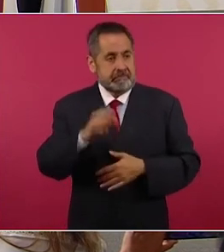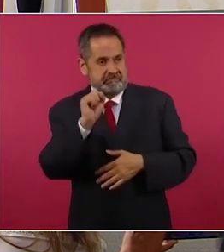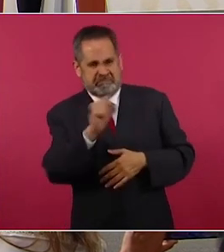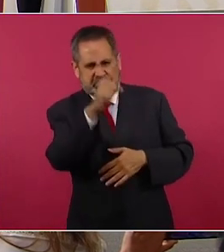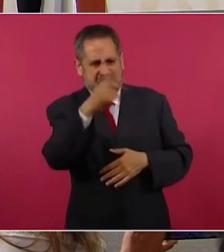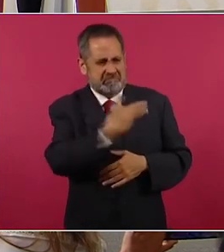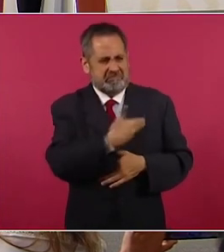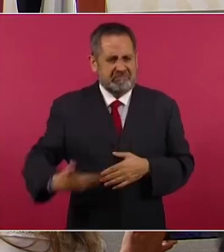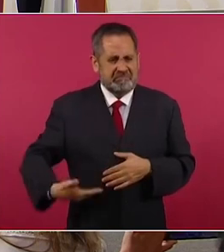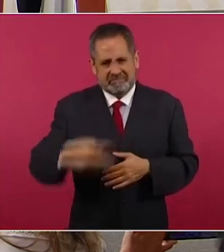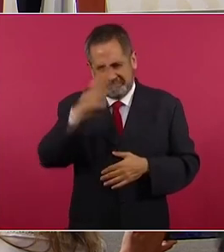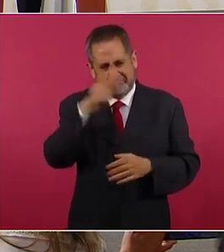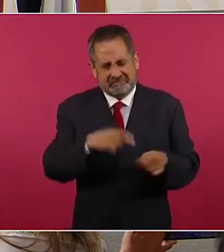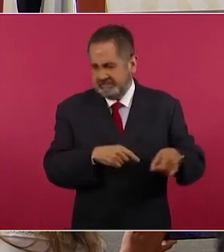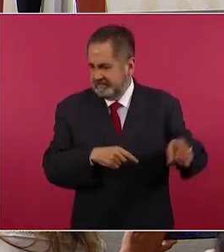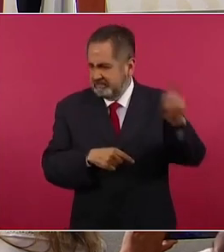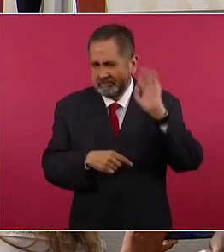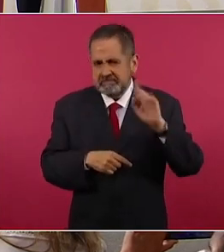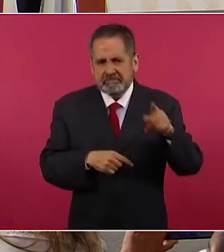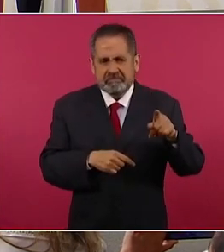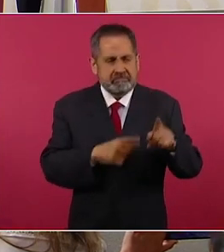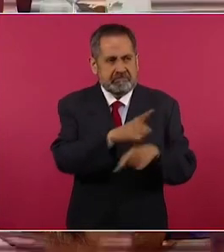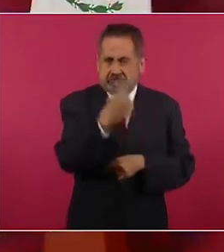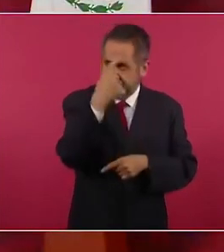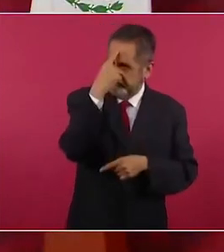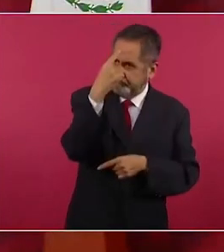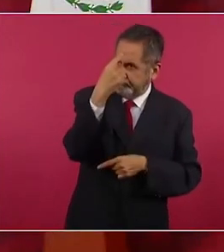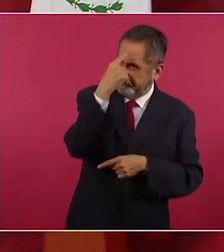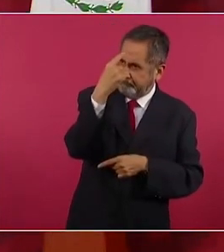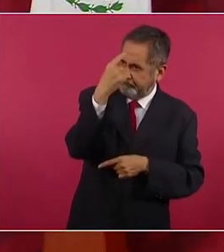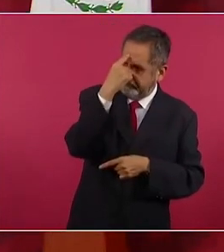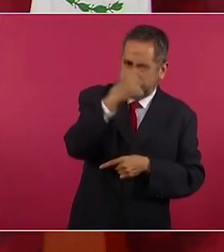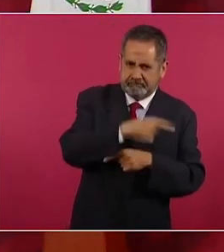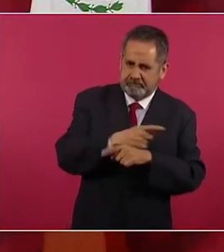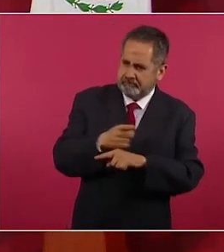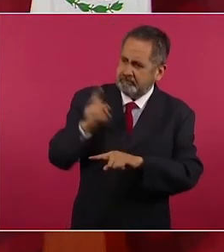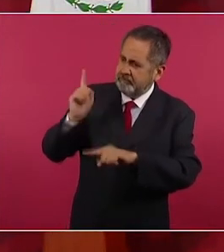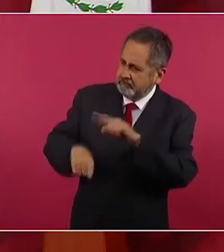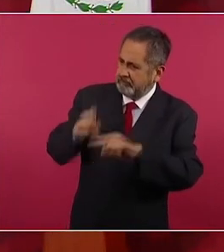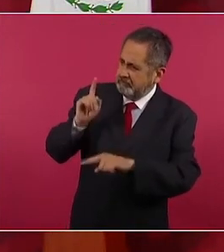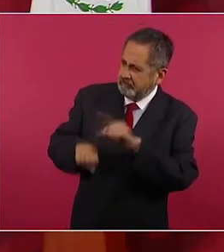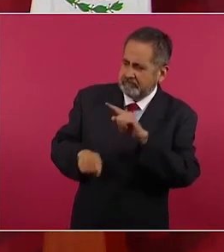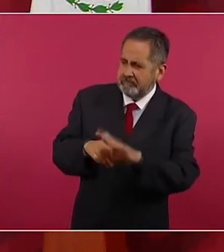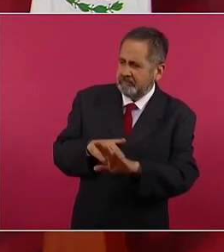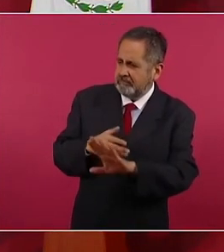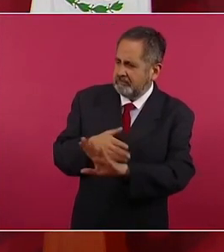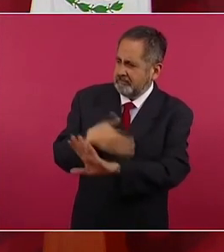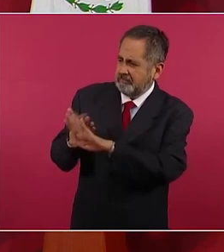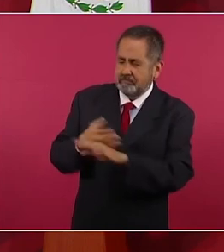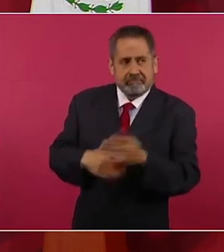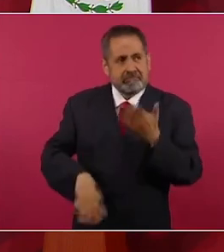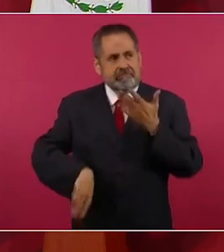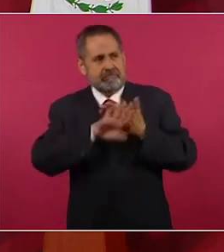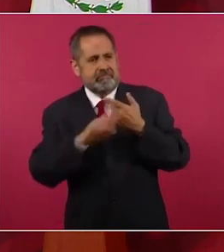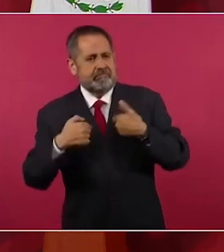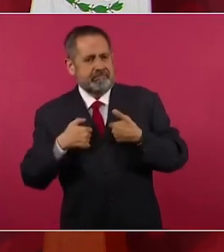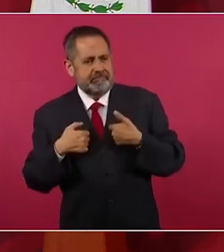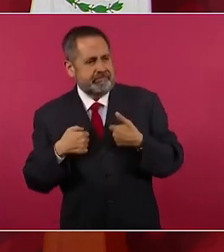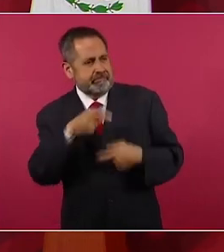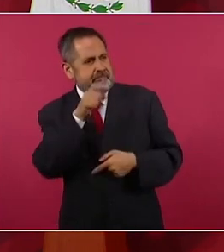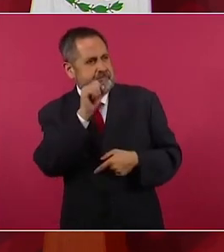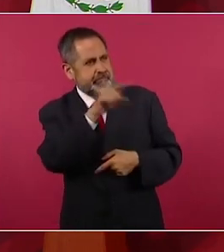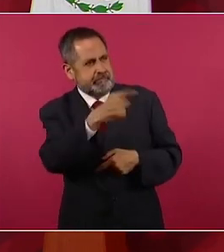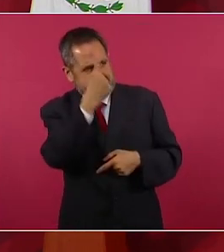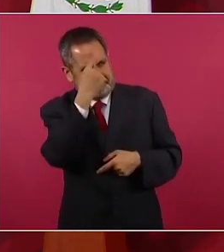República se le volvió una obsesión hacer campaña en mi contra. Eso es lo que